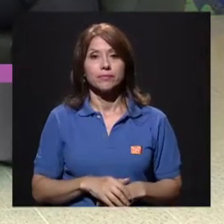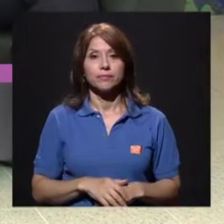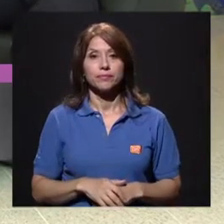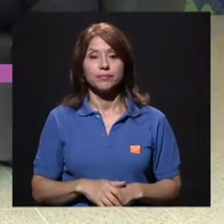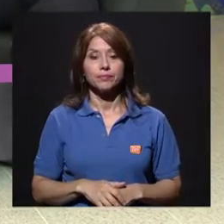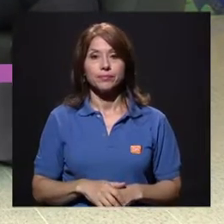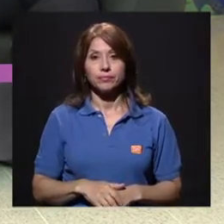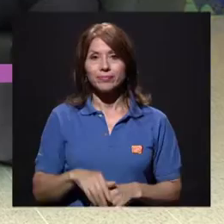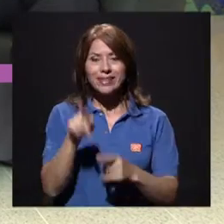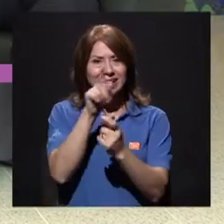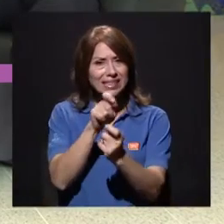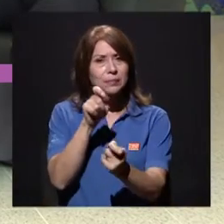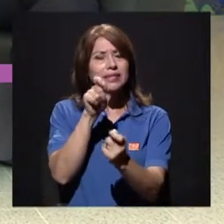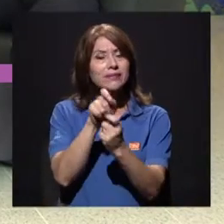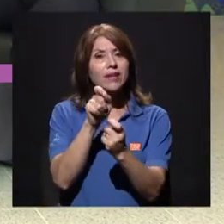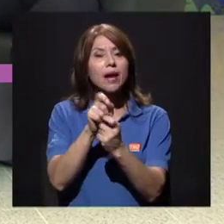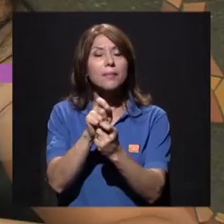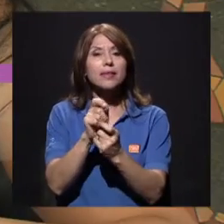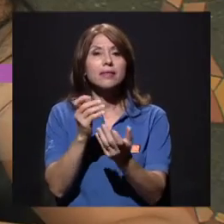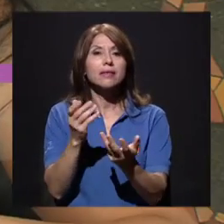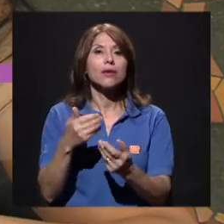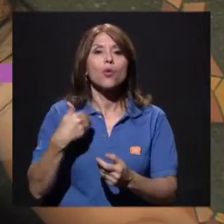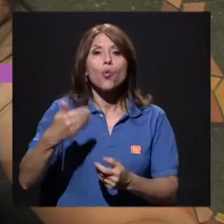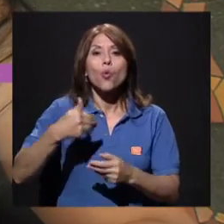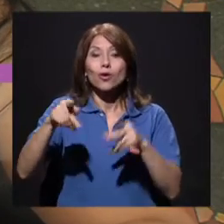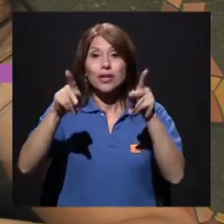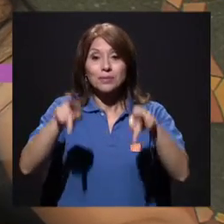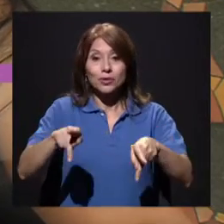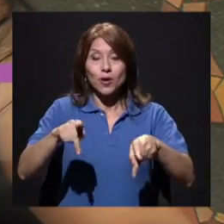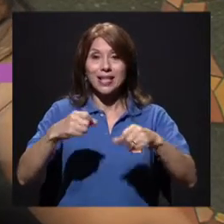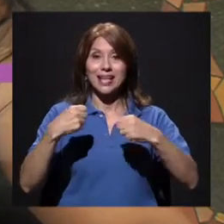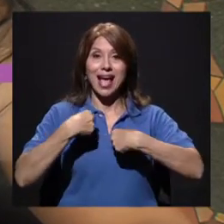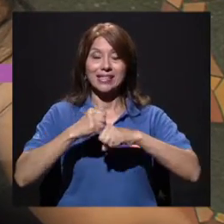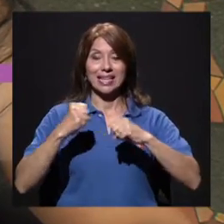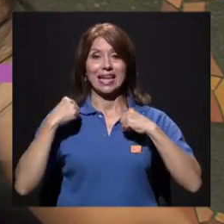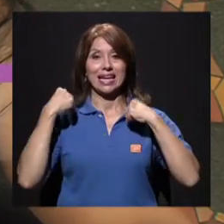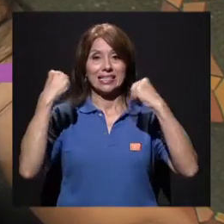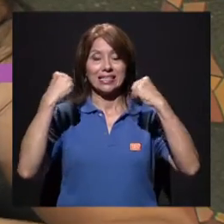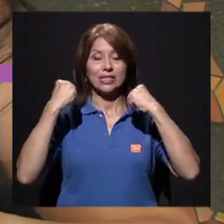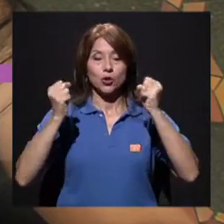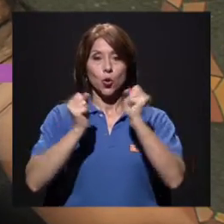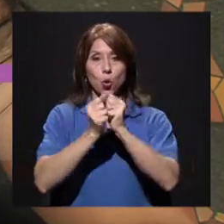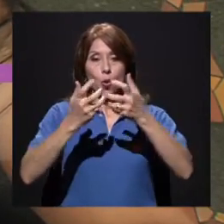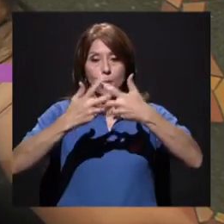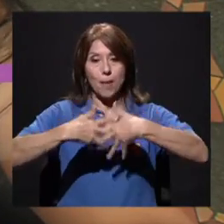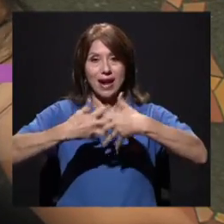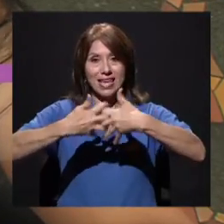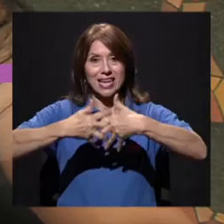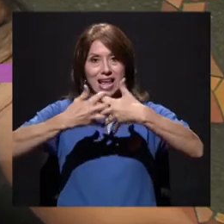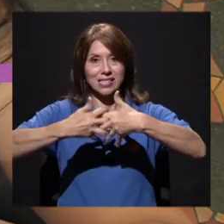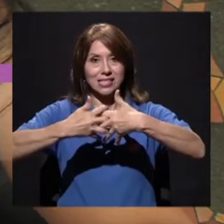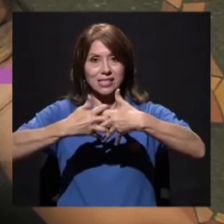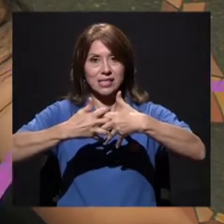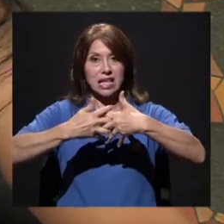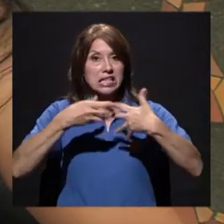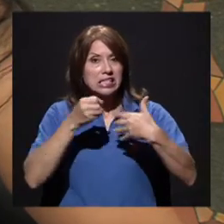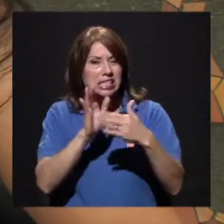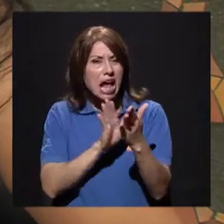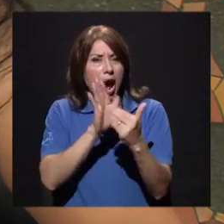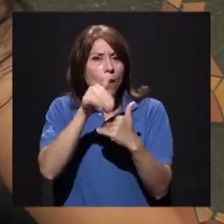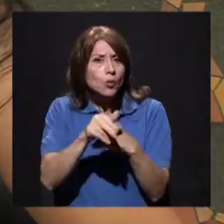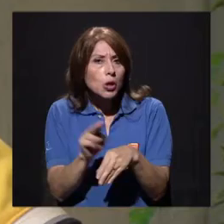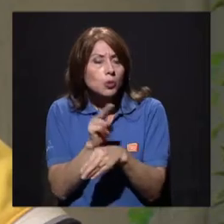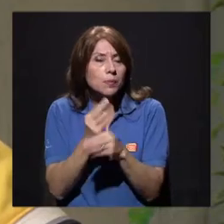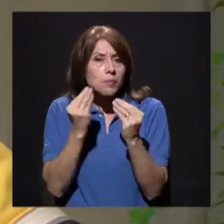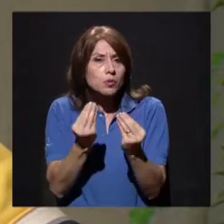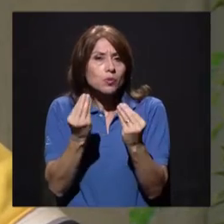específico, cuando las personas realizan su actividad con máquinas y el abuso de estas, ¿hay también posibilidad de una